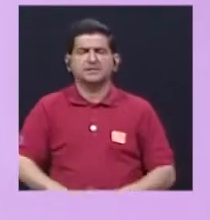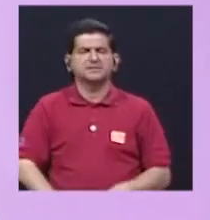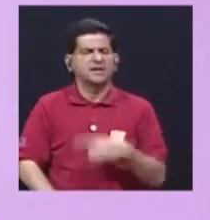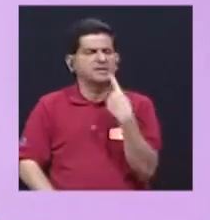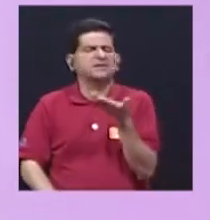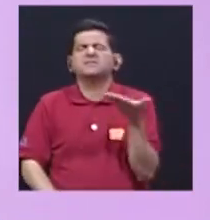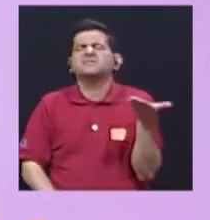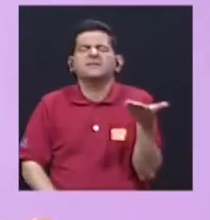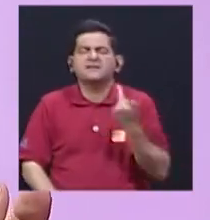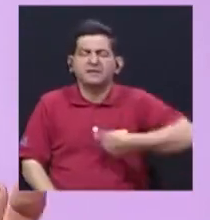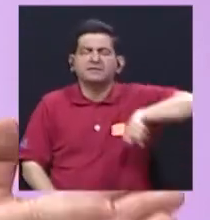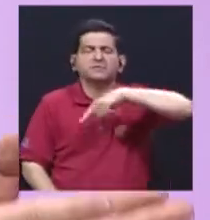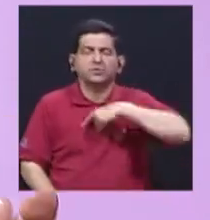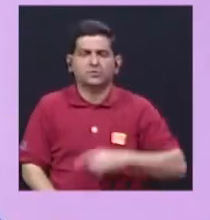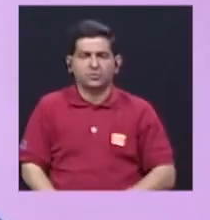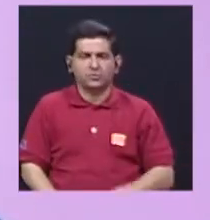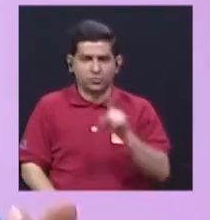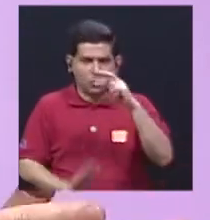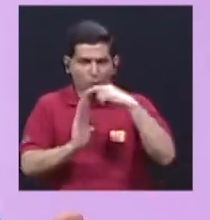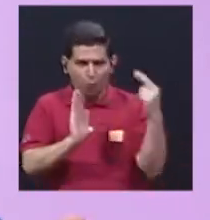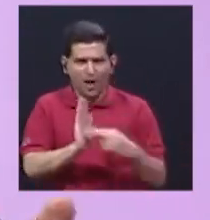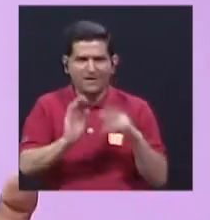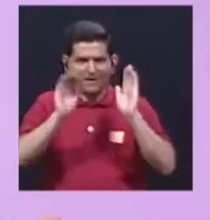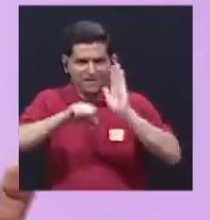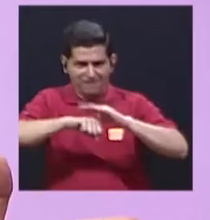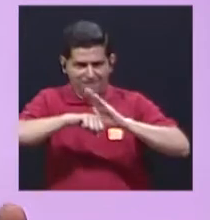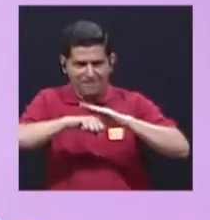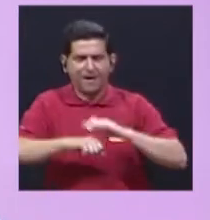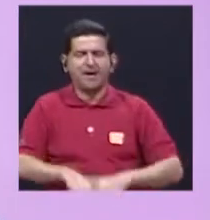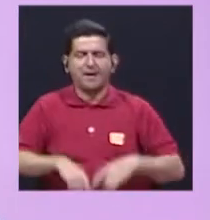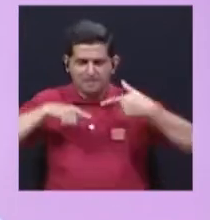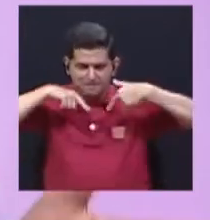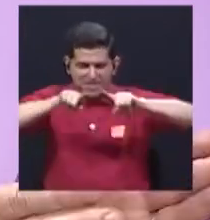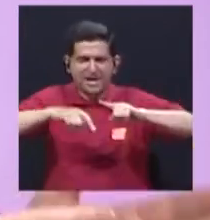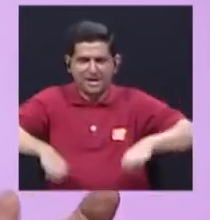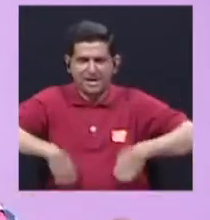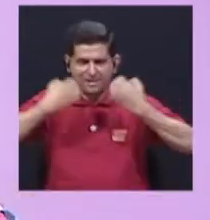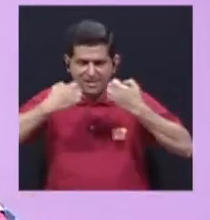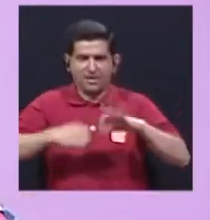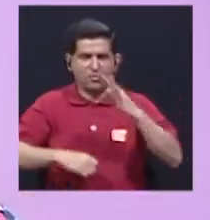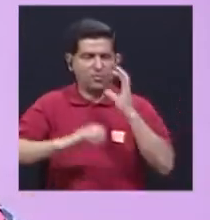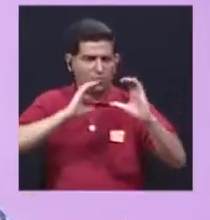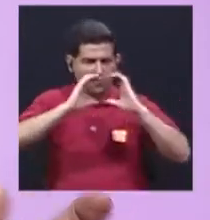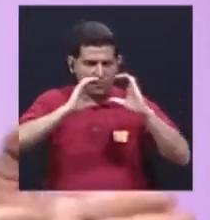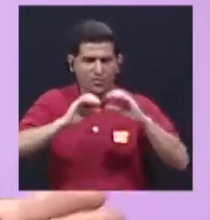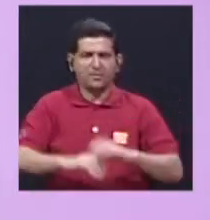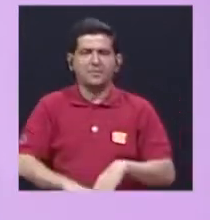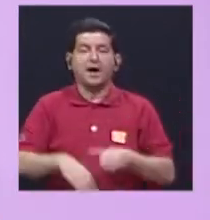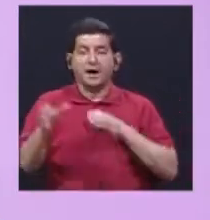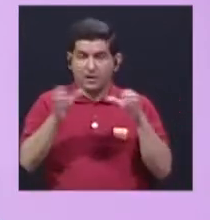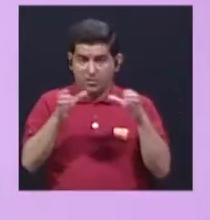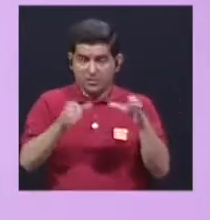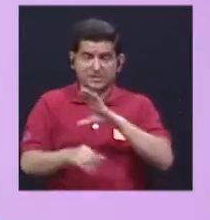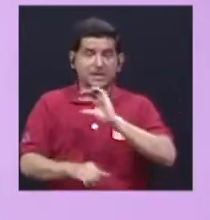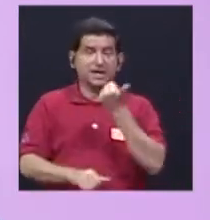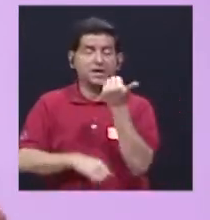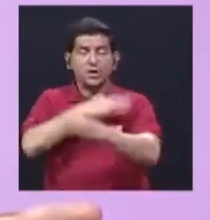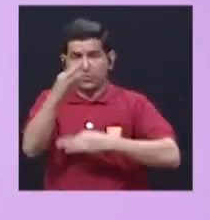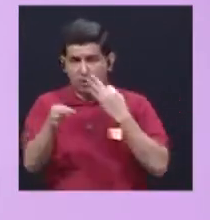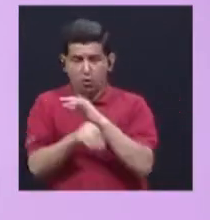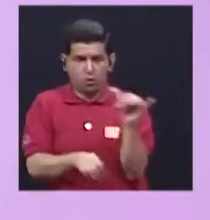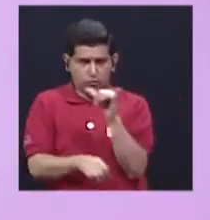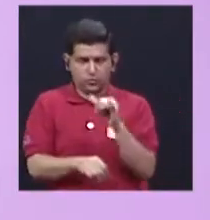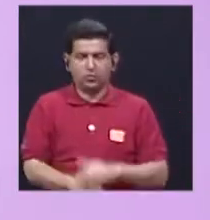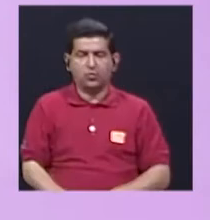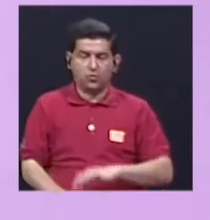diciendo es debe existir una regulación que permita la coexistencia de medios comerciales con otros tipos de medios y que